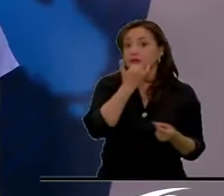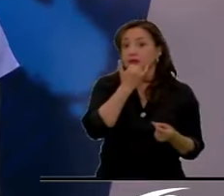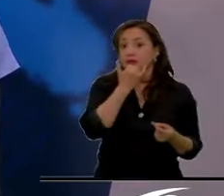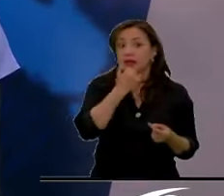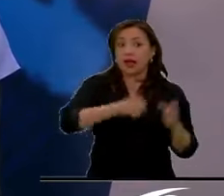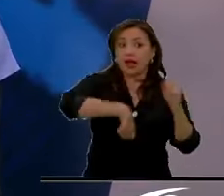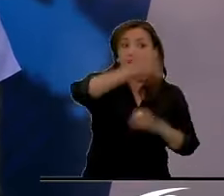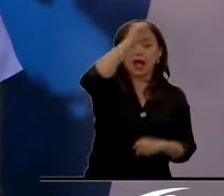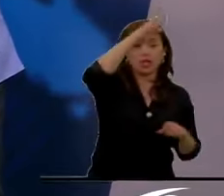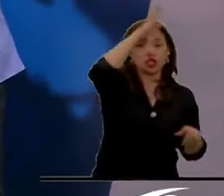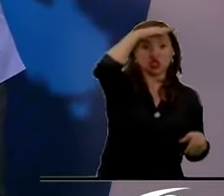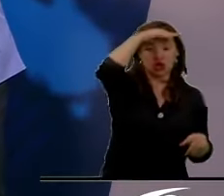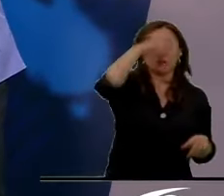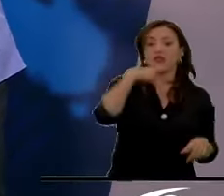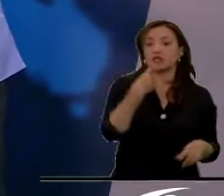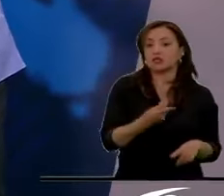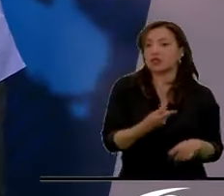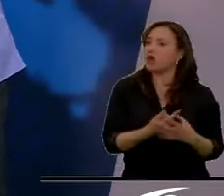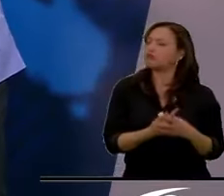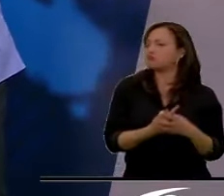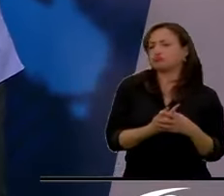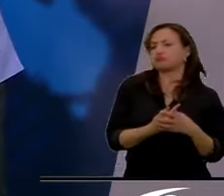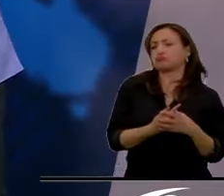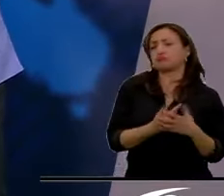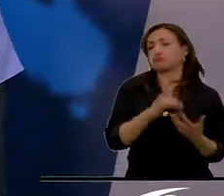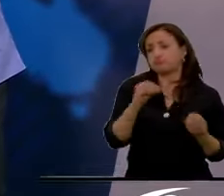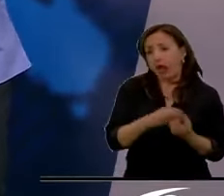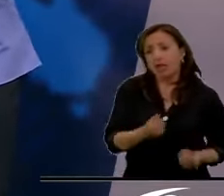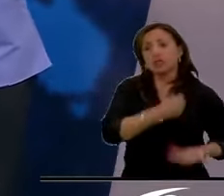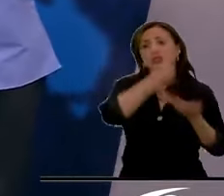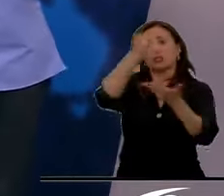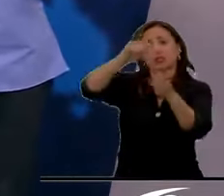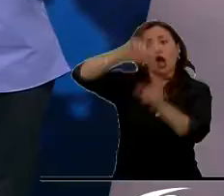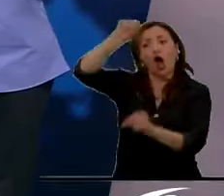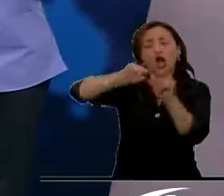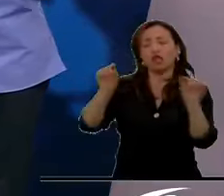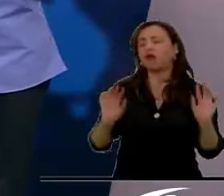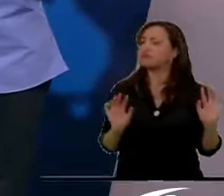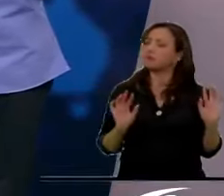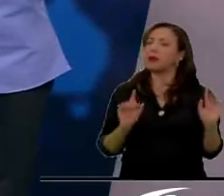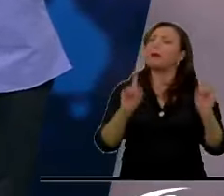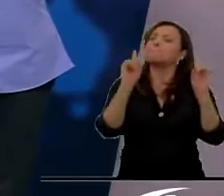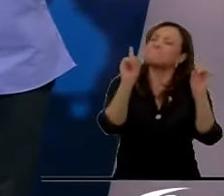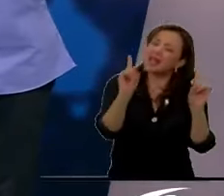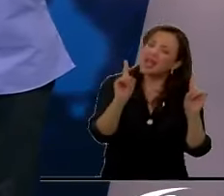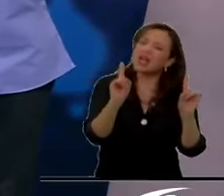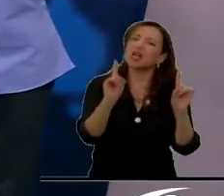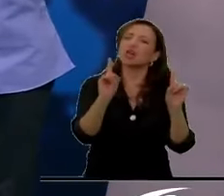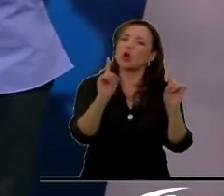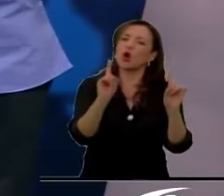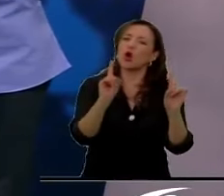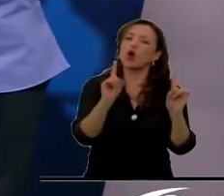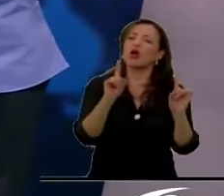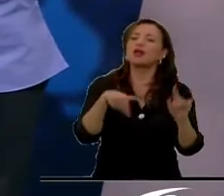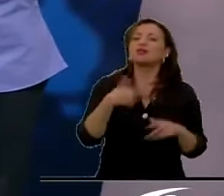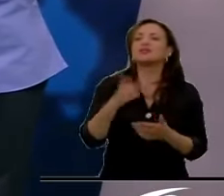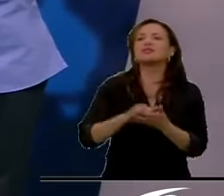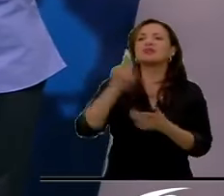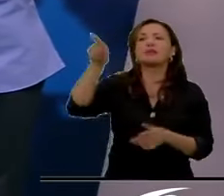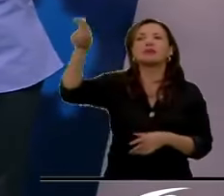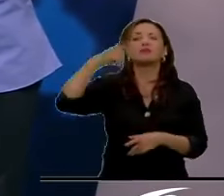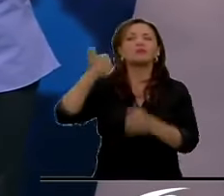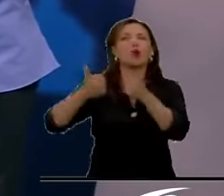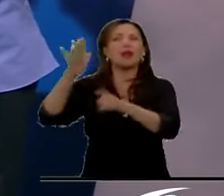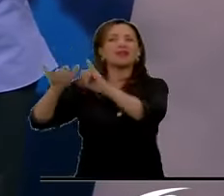elecciones, que ha dicho que no estaría muy dispuesto a darle más plata a la OTAN, pero también con las elecciones de la izquierda en Francia.